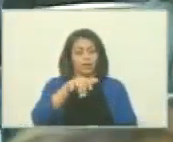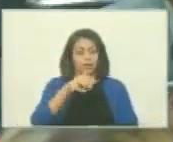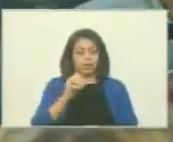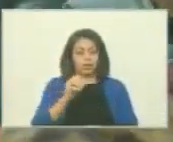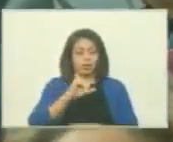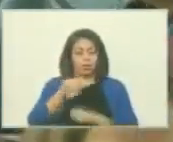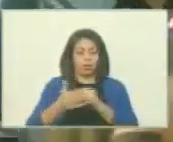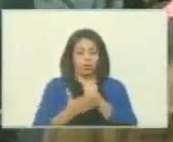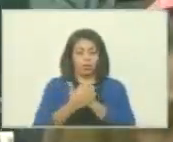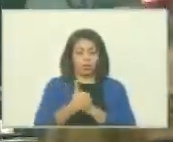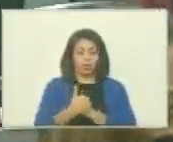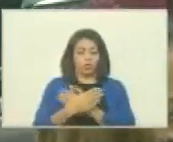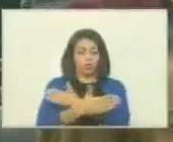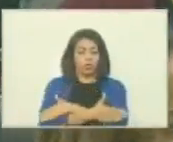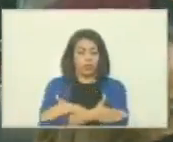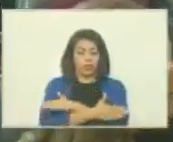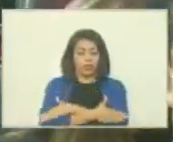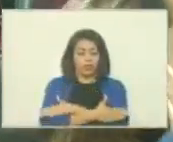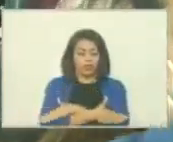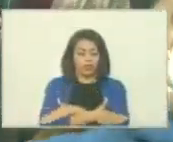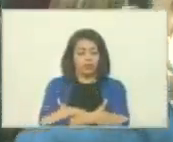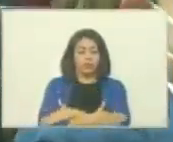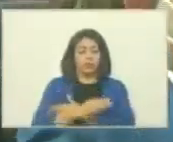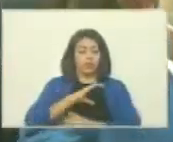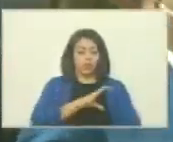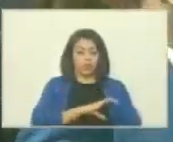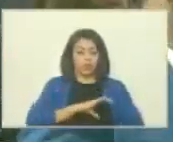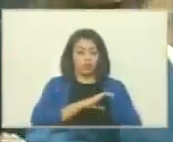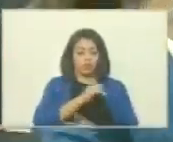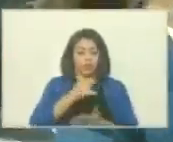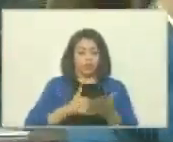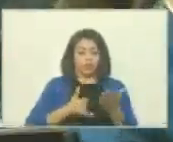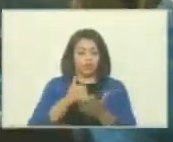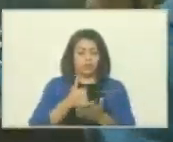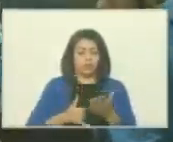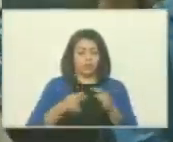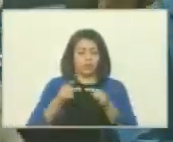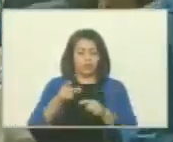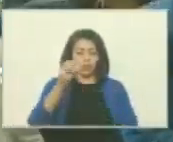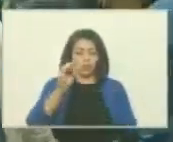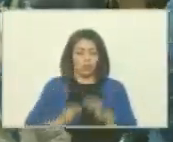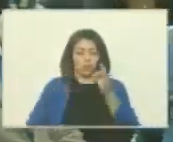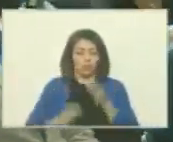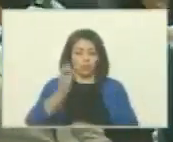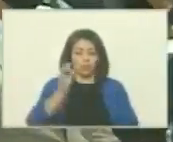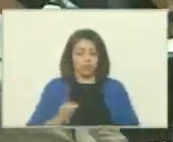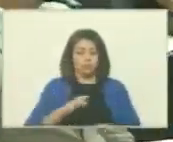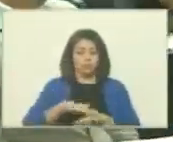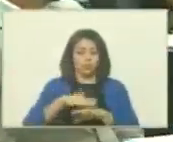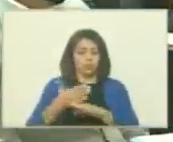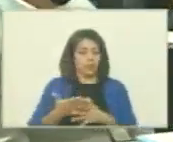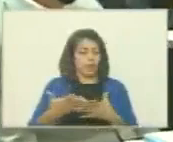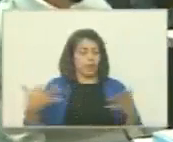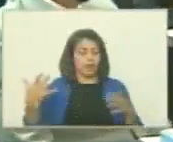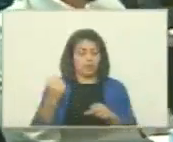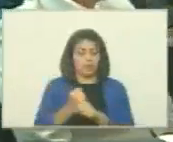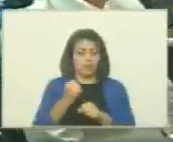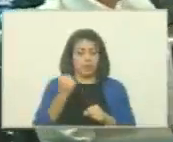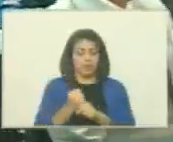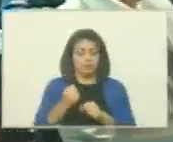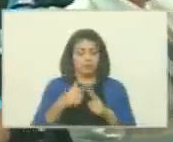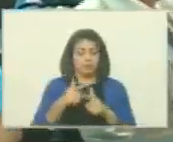Rodríguez felicitó al Comité de Postulaciones Judiciales por ese gran trabajo